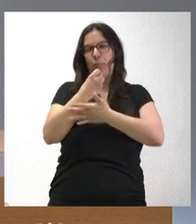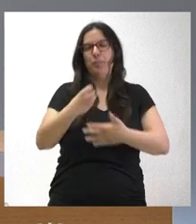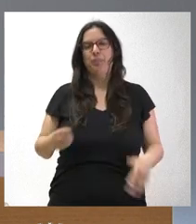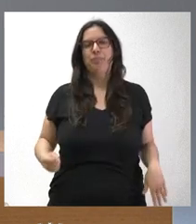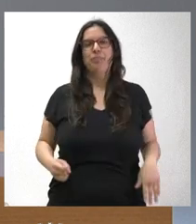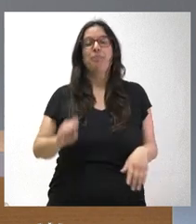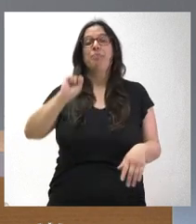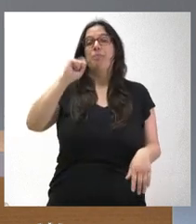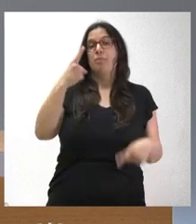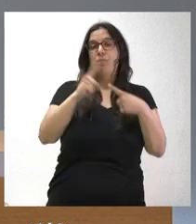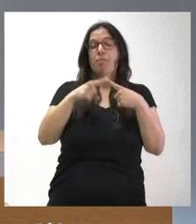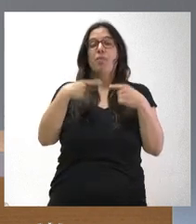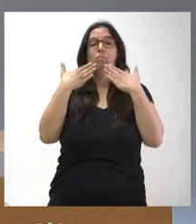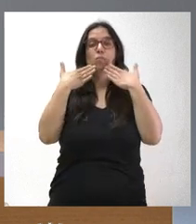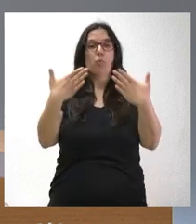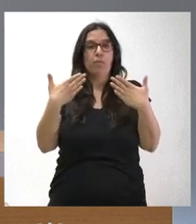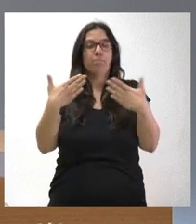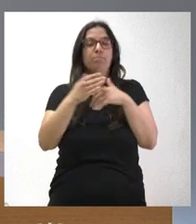En primer lugar, muchas gracias.